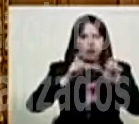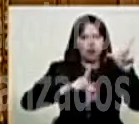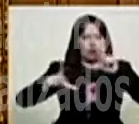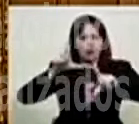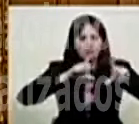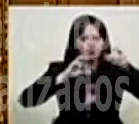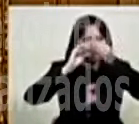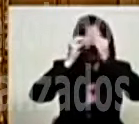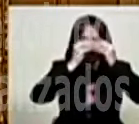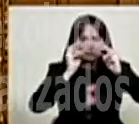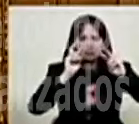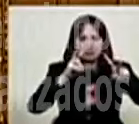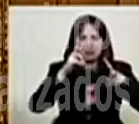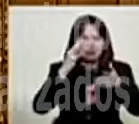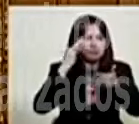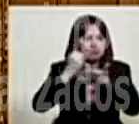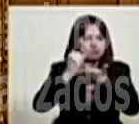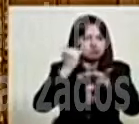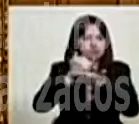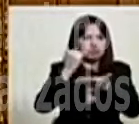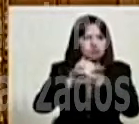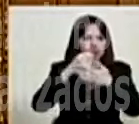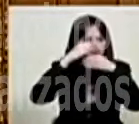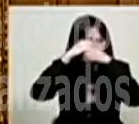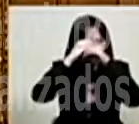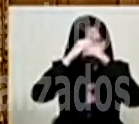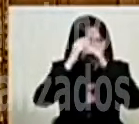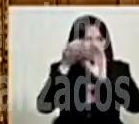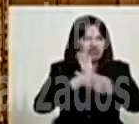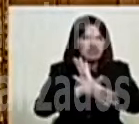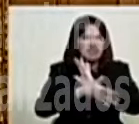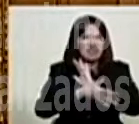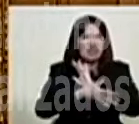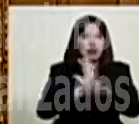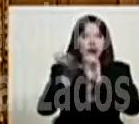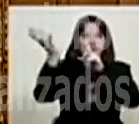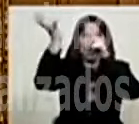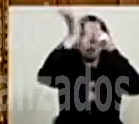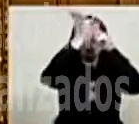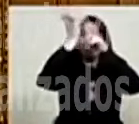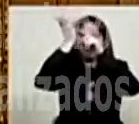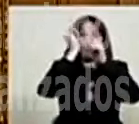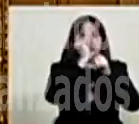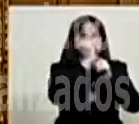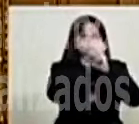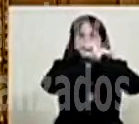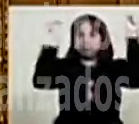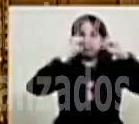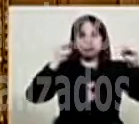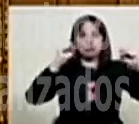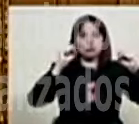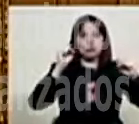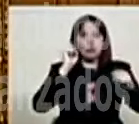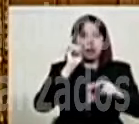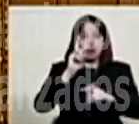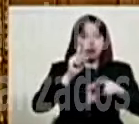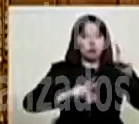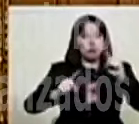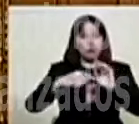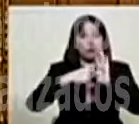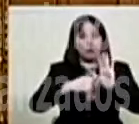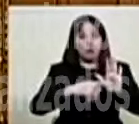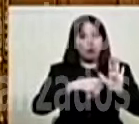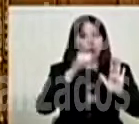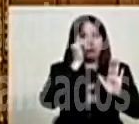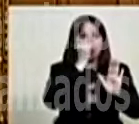este dron que fue volado, como ustedes van a ver ahora en algunos videos que voy a